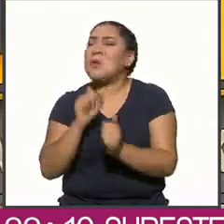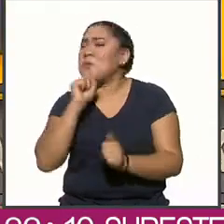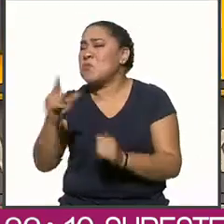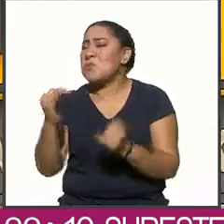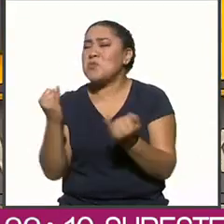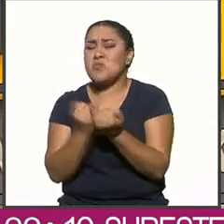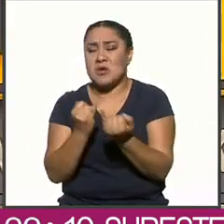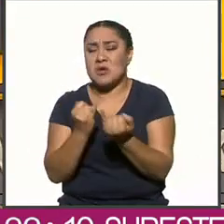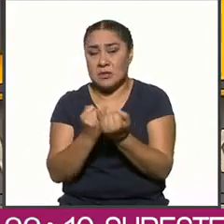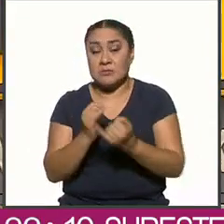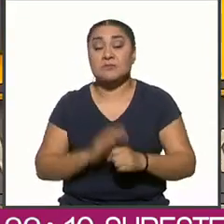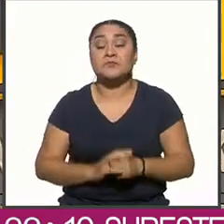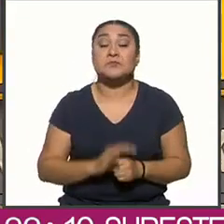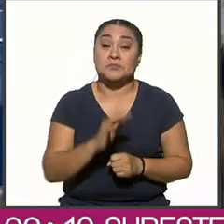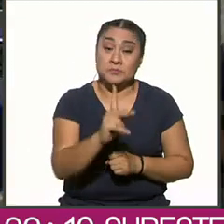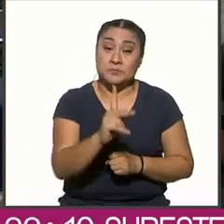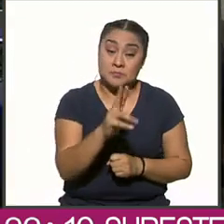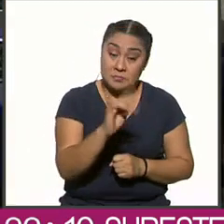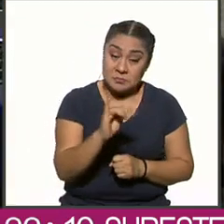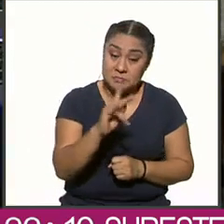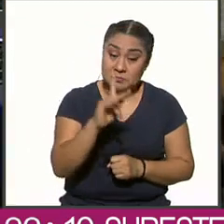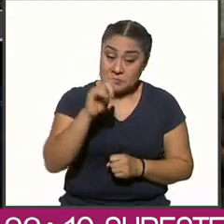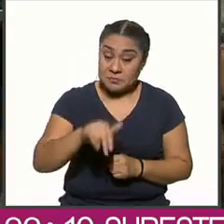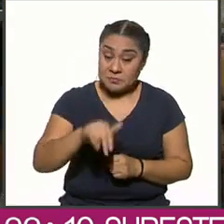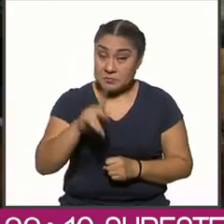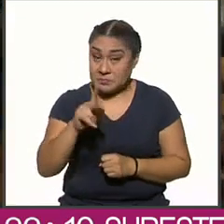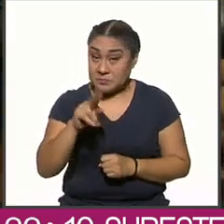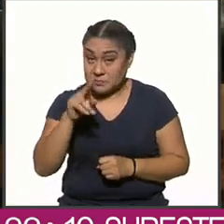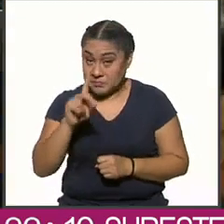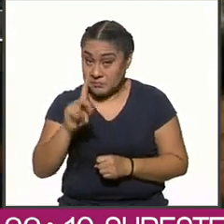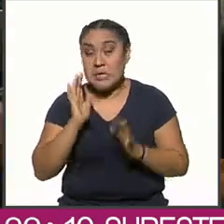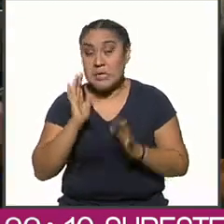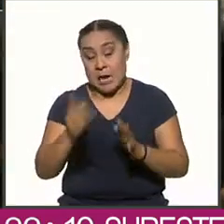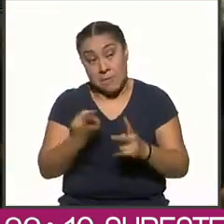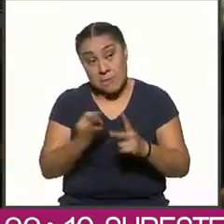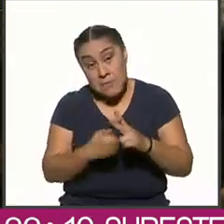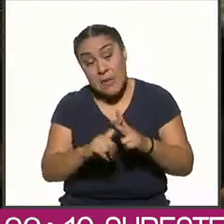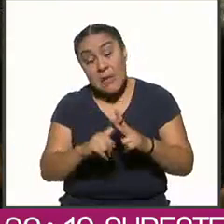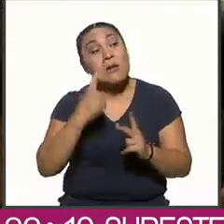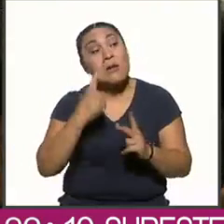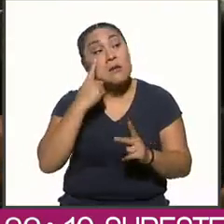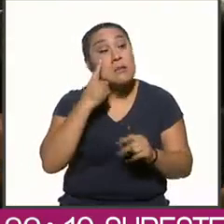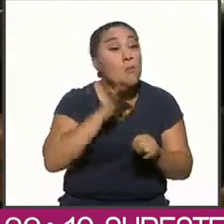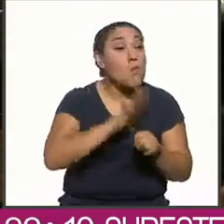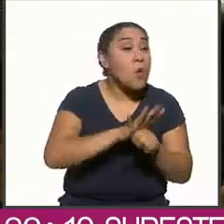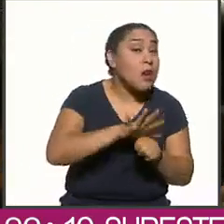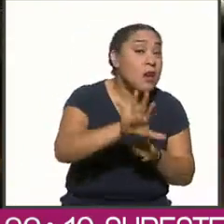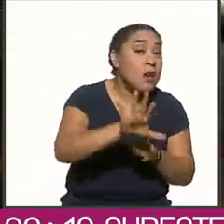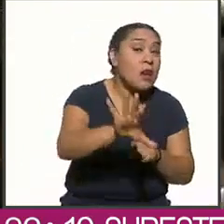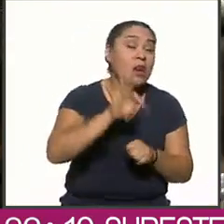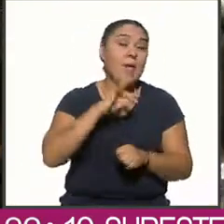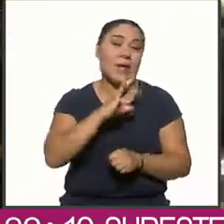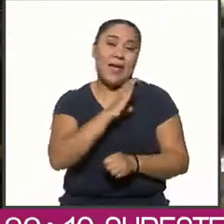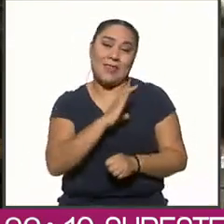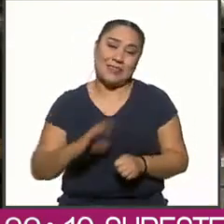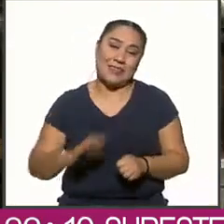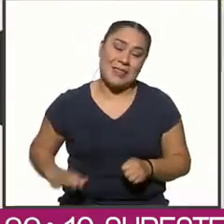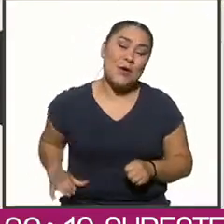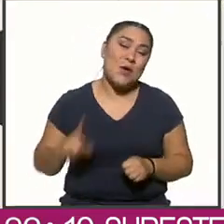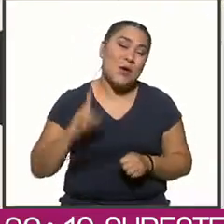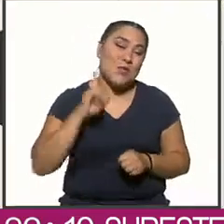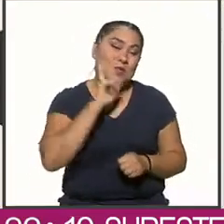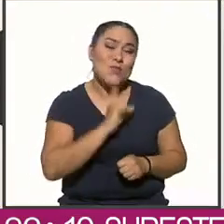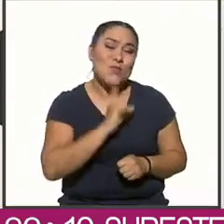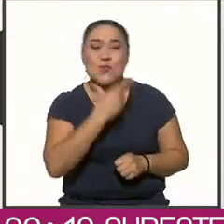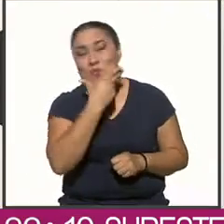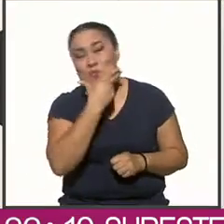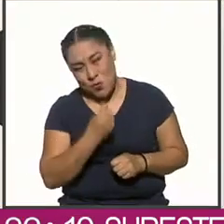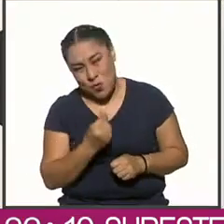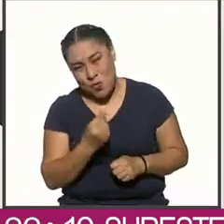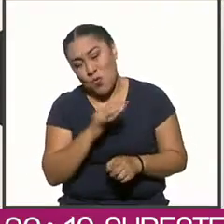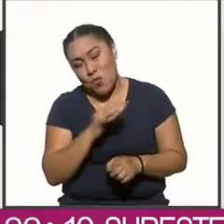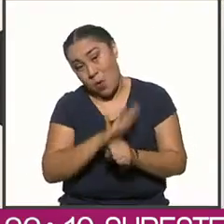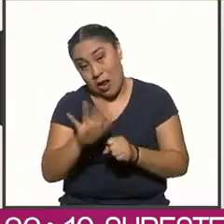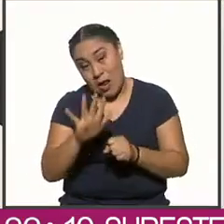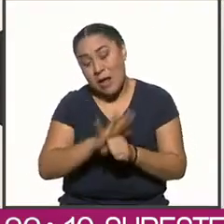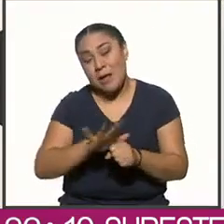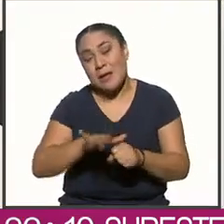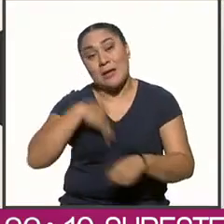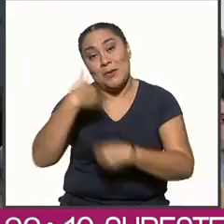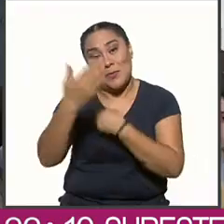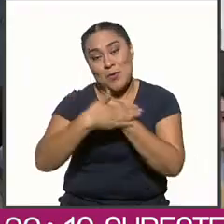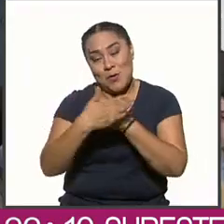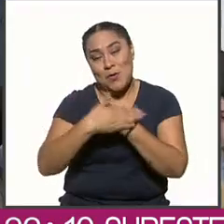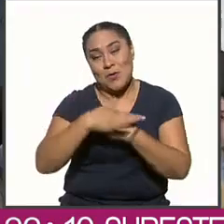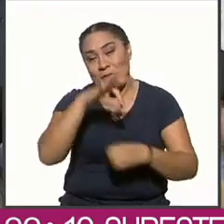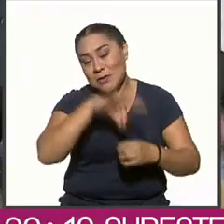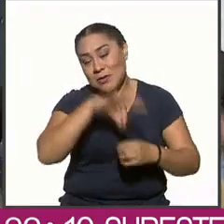PRI, PAN y PRD arrancan la carrera por encontrar a su candidato o candidata a la presidencia para el 2024.